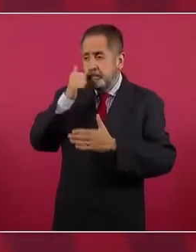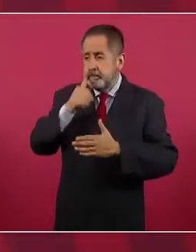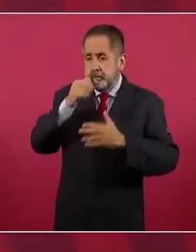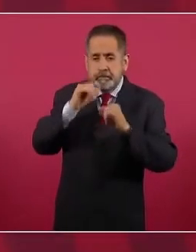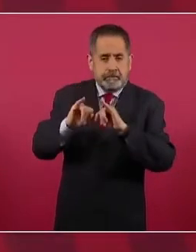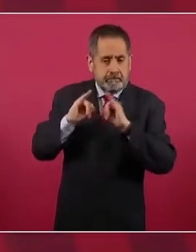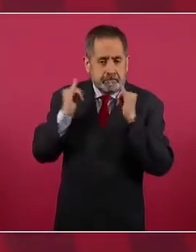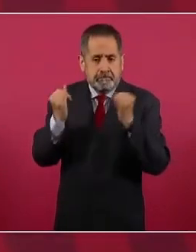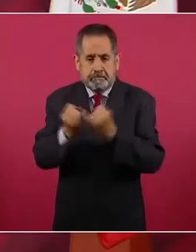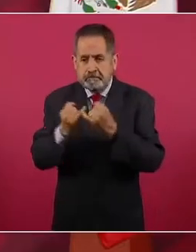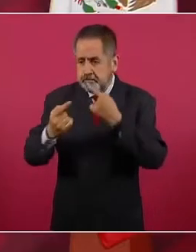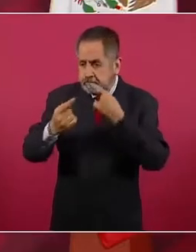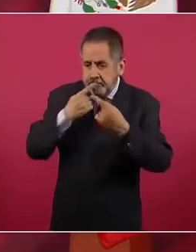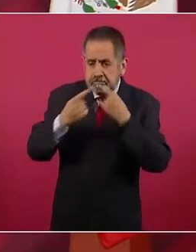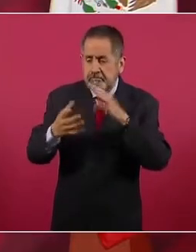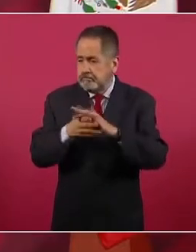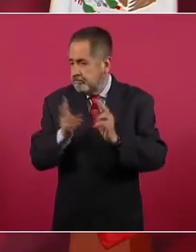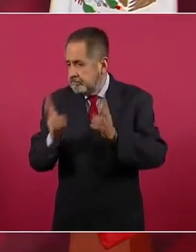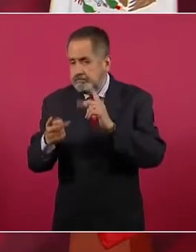al tema,